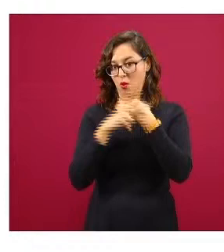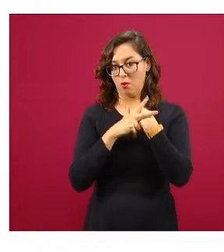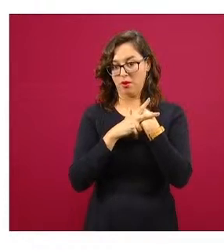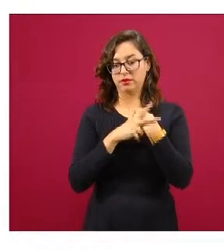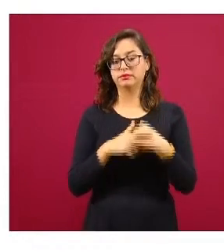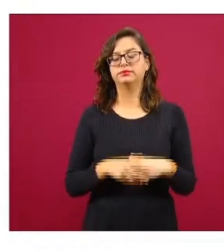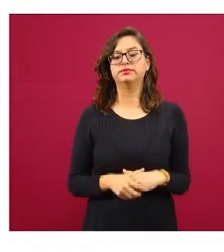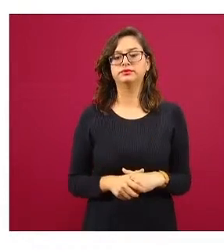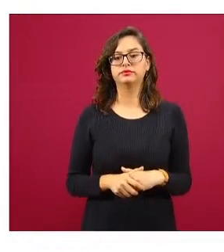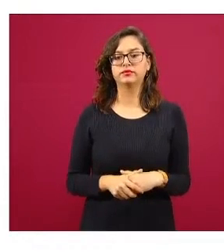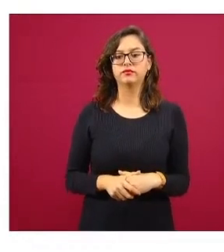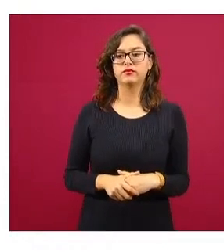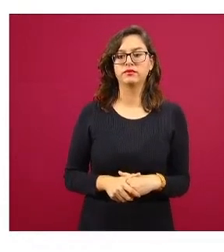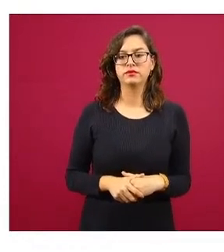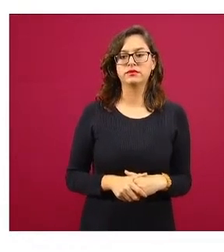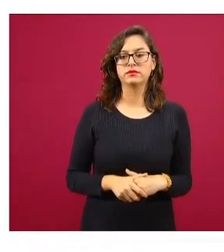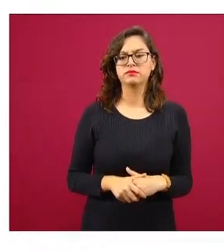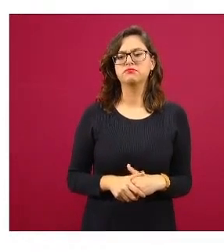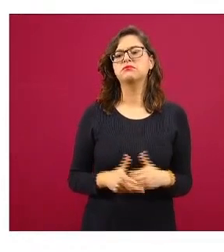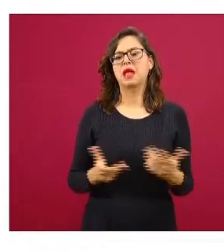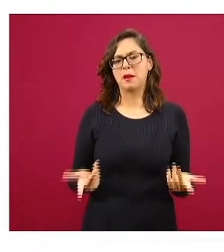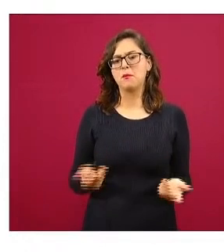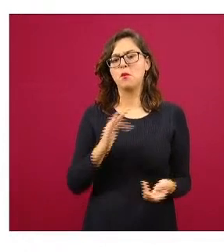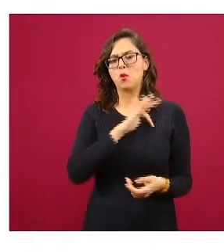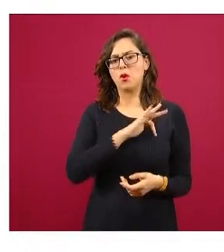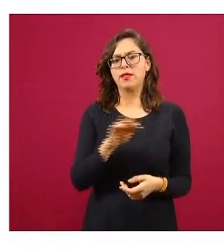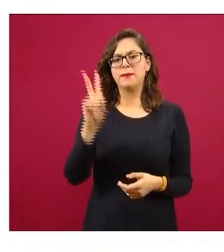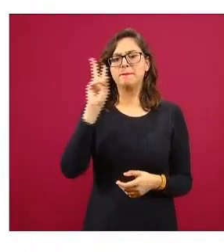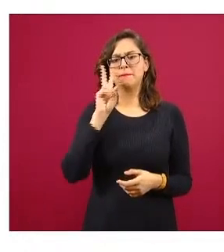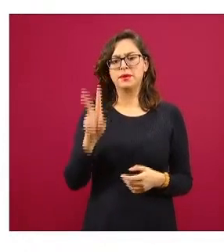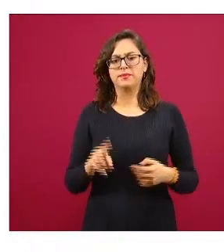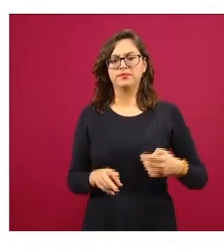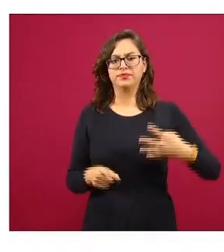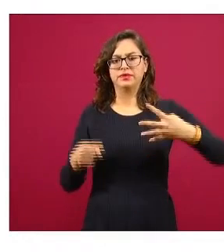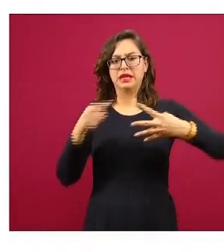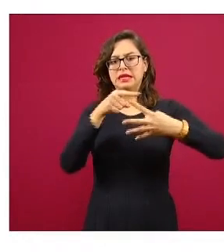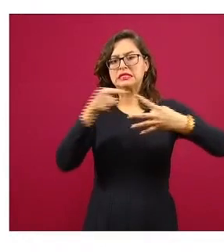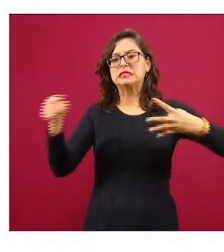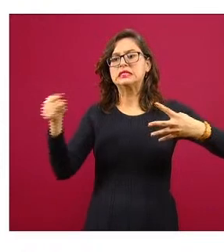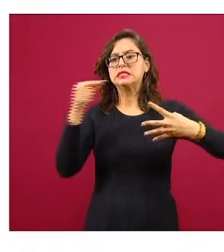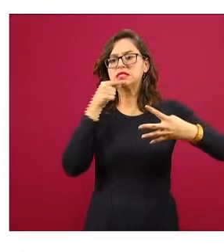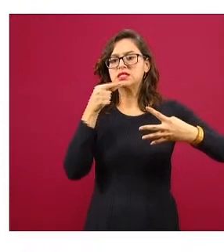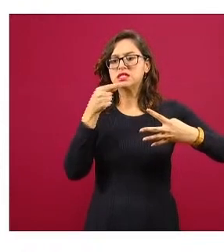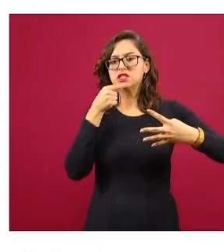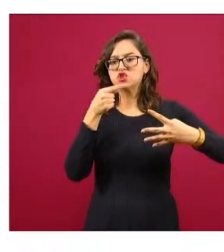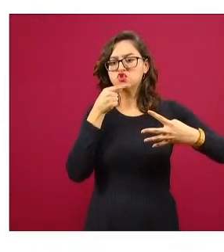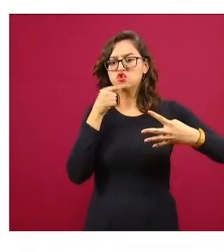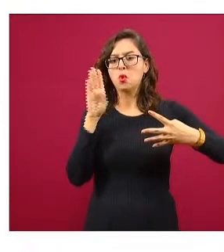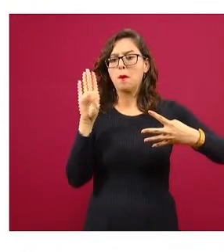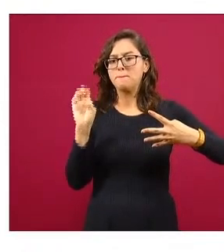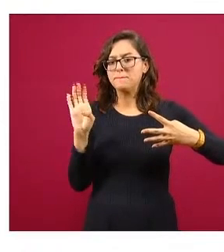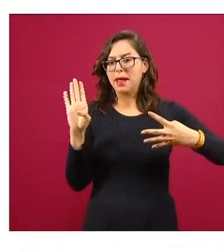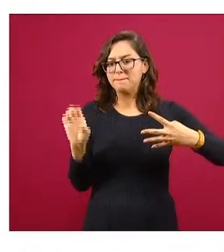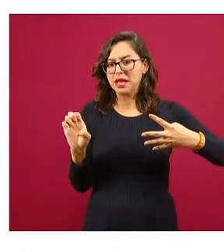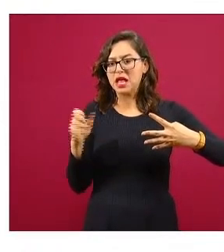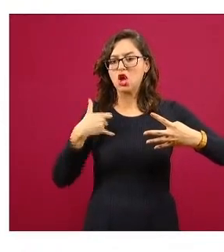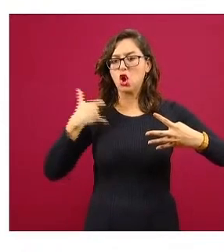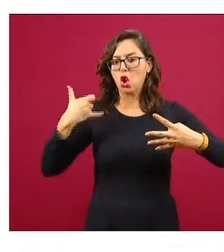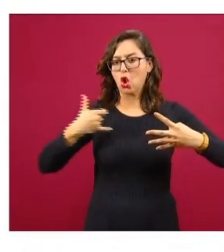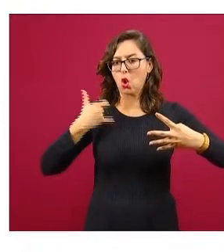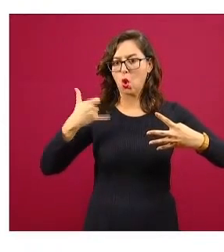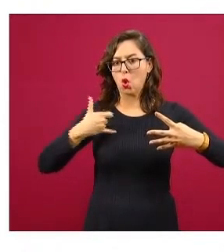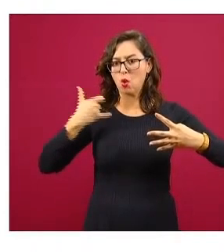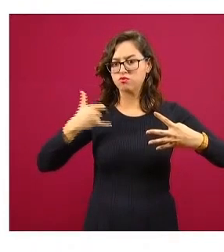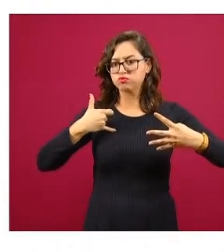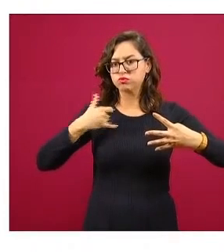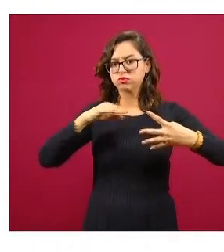diferencias vemos que y lo sabíamos que el grupo de niños bebés hasta jóvenes